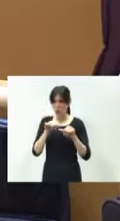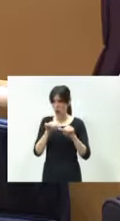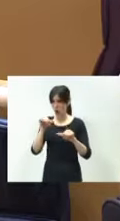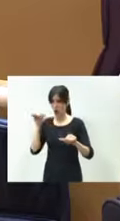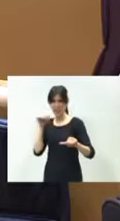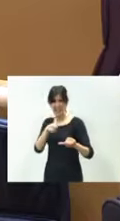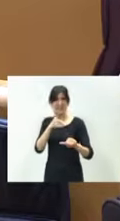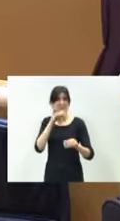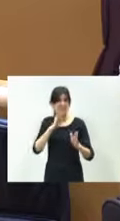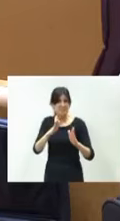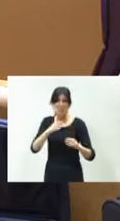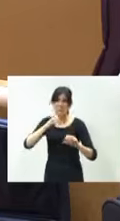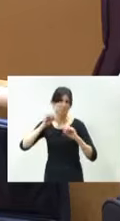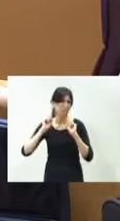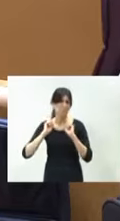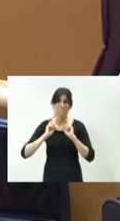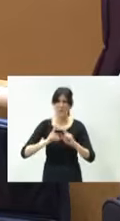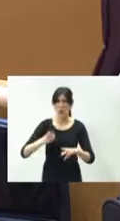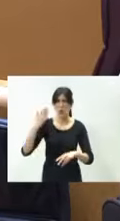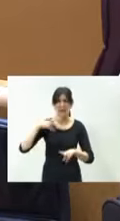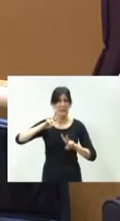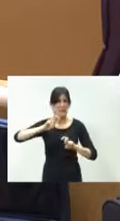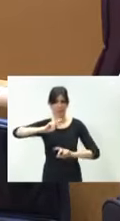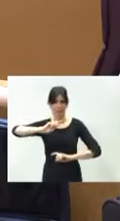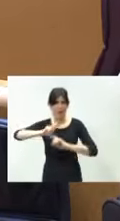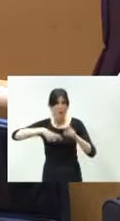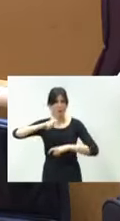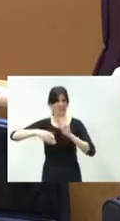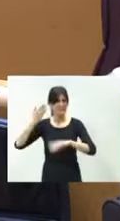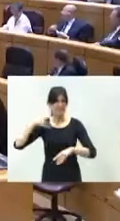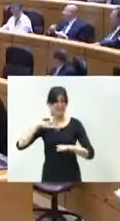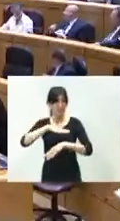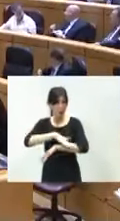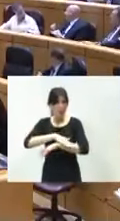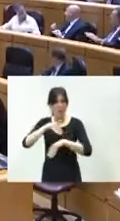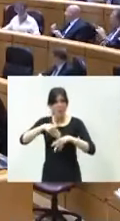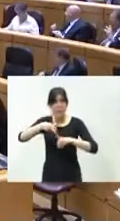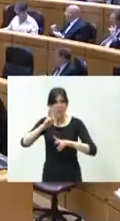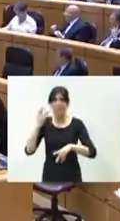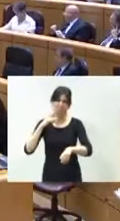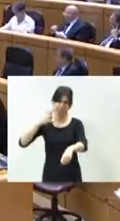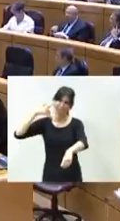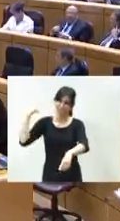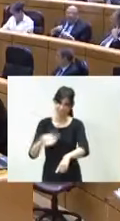infraestructuras de la provincia de Burgos, de ningún gobierno de nuestra democracia. Tiene tela, ¿eh?